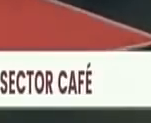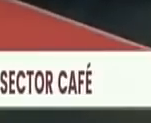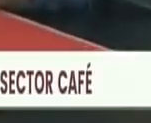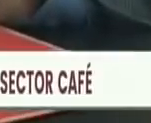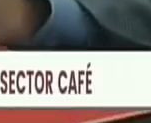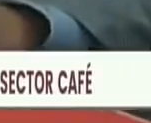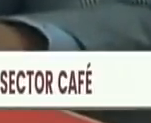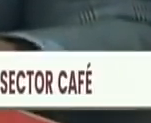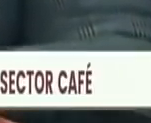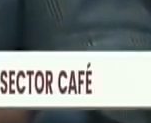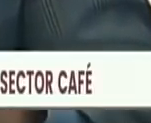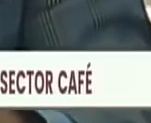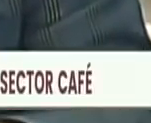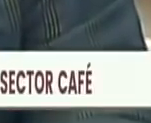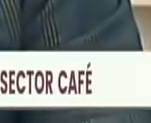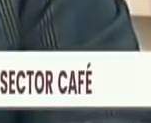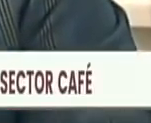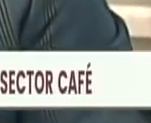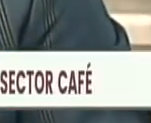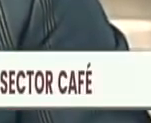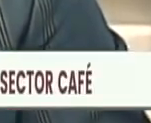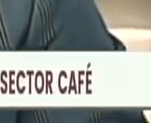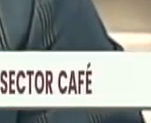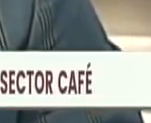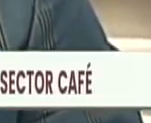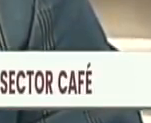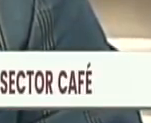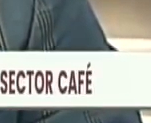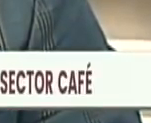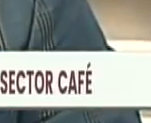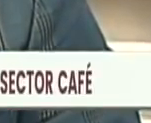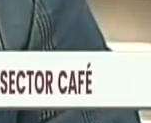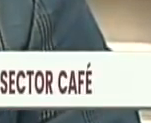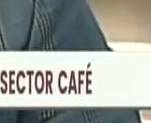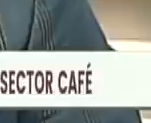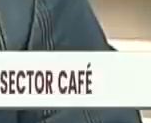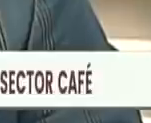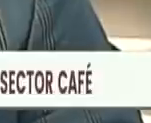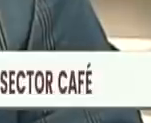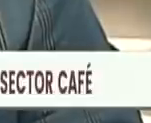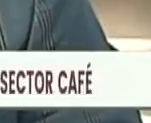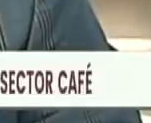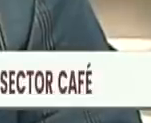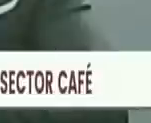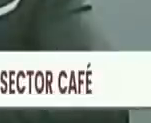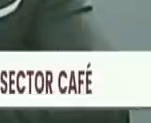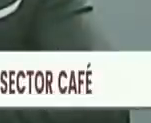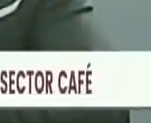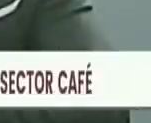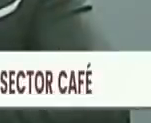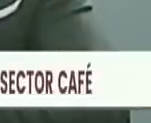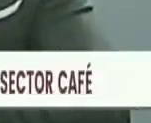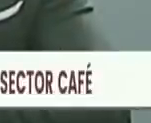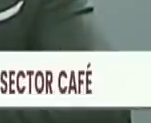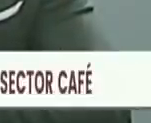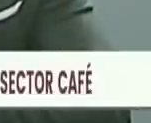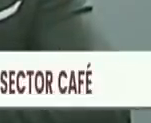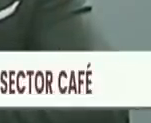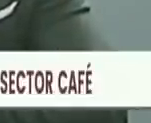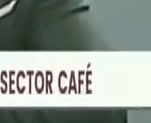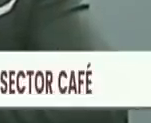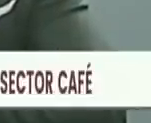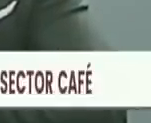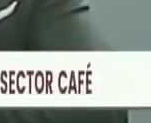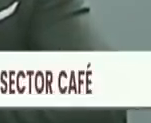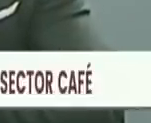de incremento con respecto al año anterior. La agroindustria también se mostró interesada en